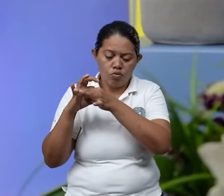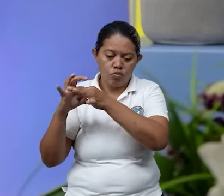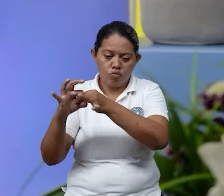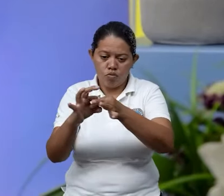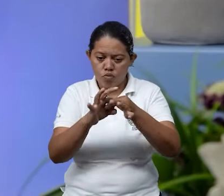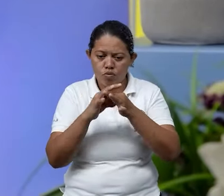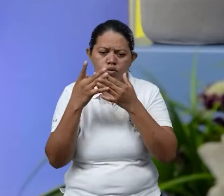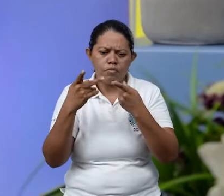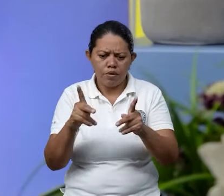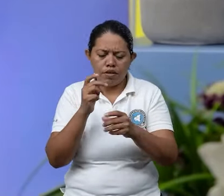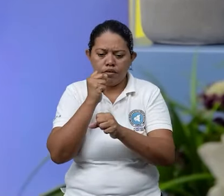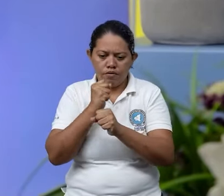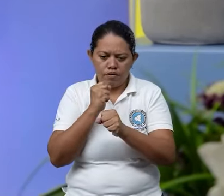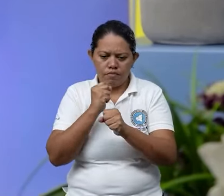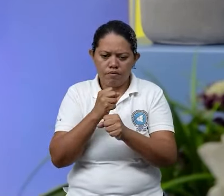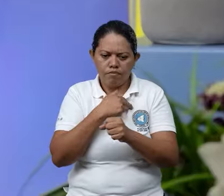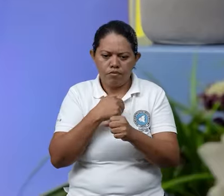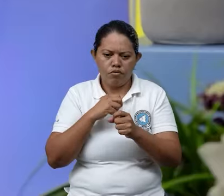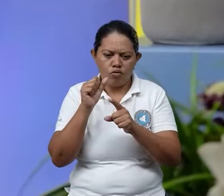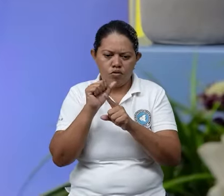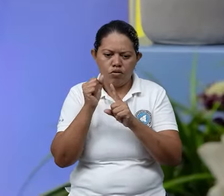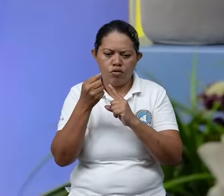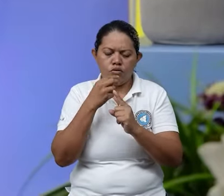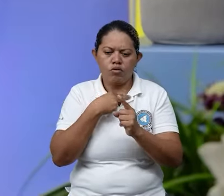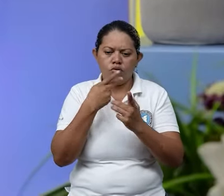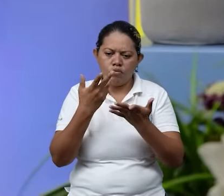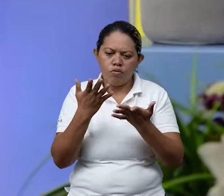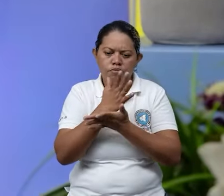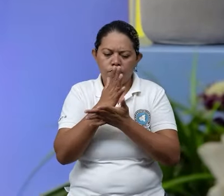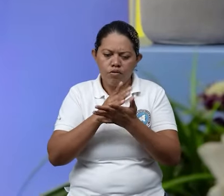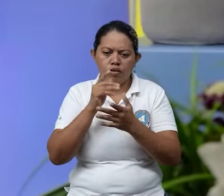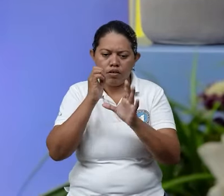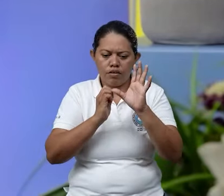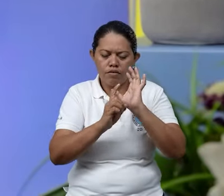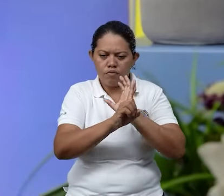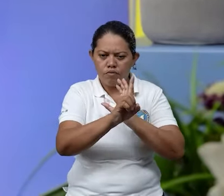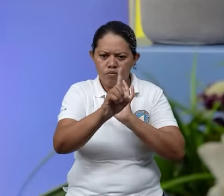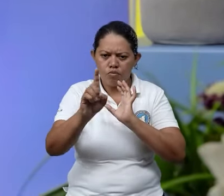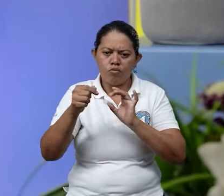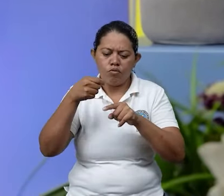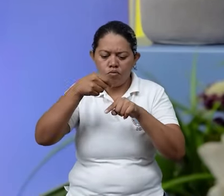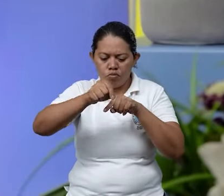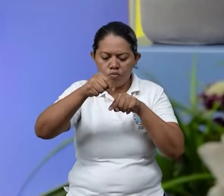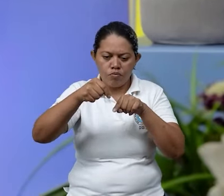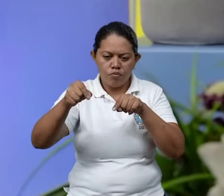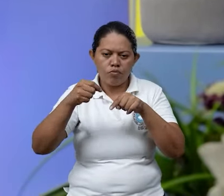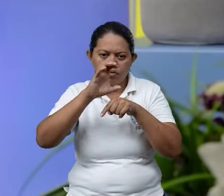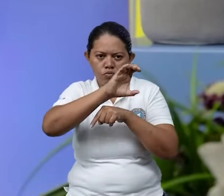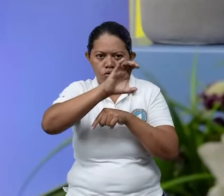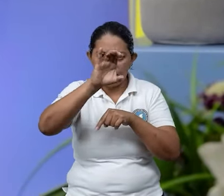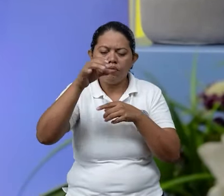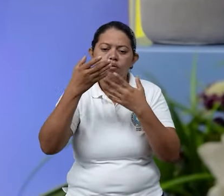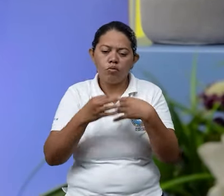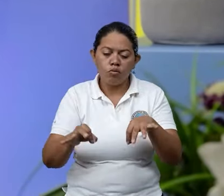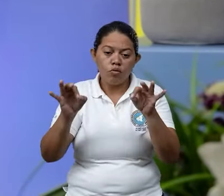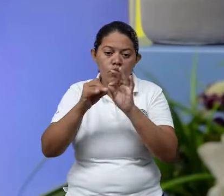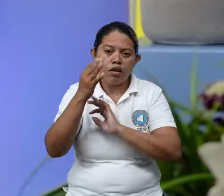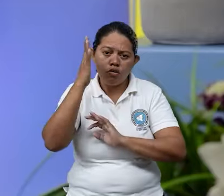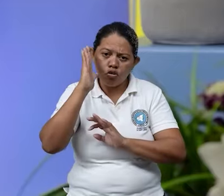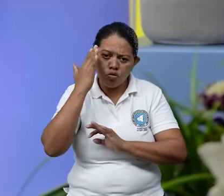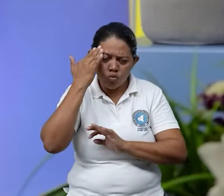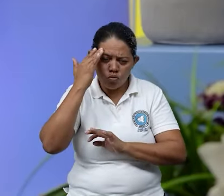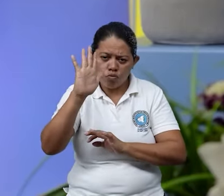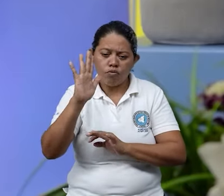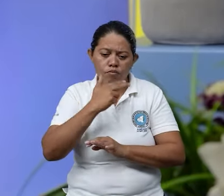interinstitucional, estamos trabajando también con todas las organizaciones territoriales, para que cada una de las municipios, cada una de las comunidades y todas las